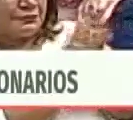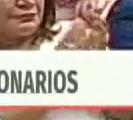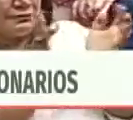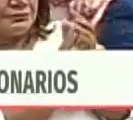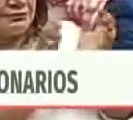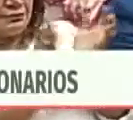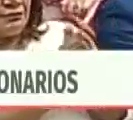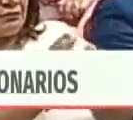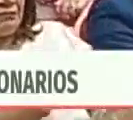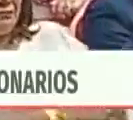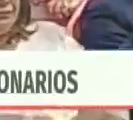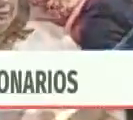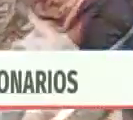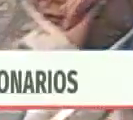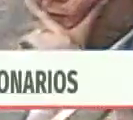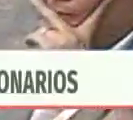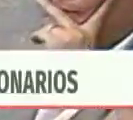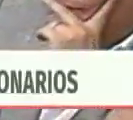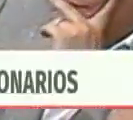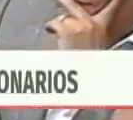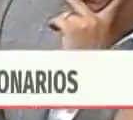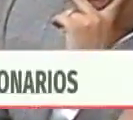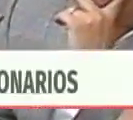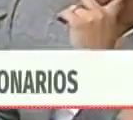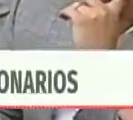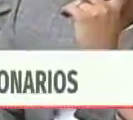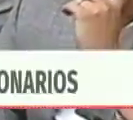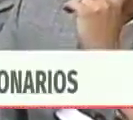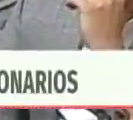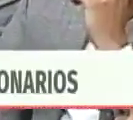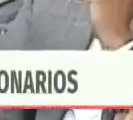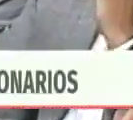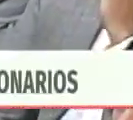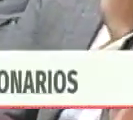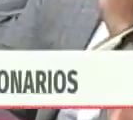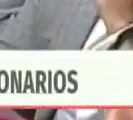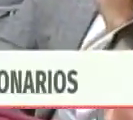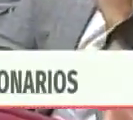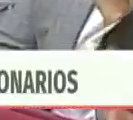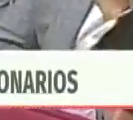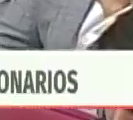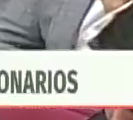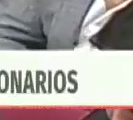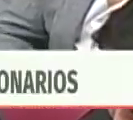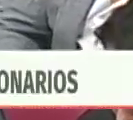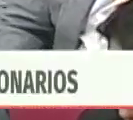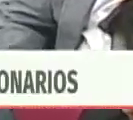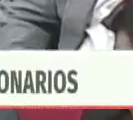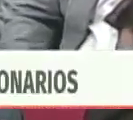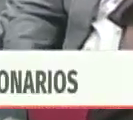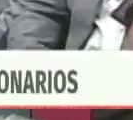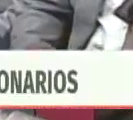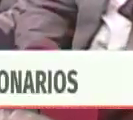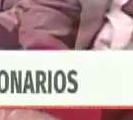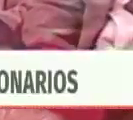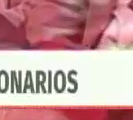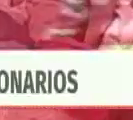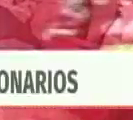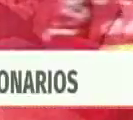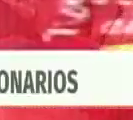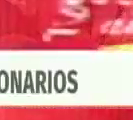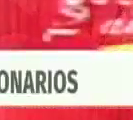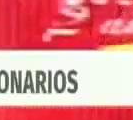Efectivamente, jefe, en algunas conversaciones que hemos tenido algunos alcaldes y alcaldesas, un poco valorando, pues, lo que